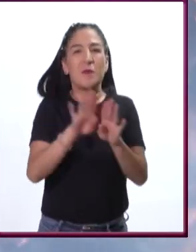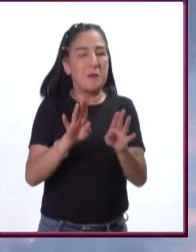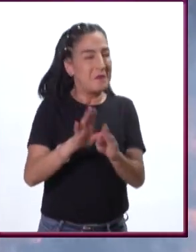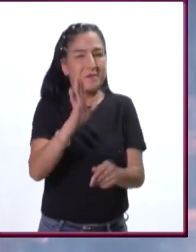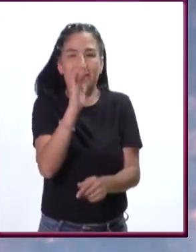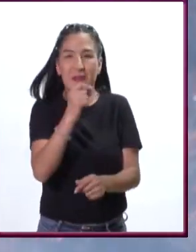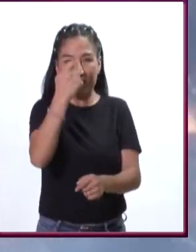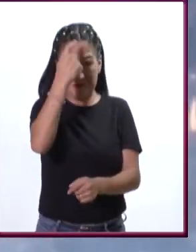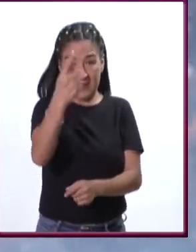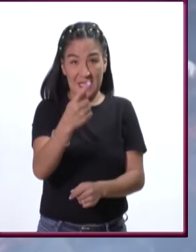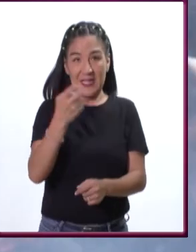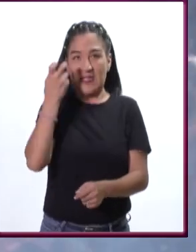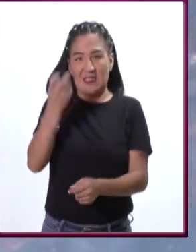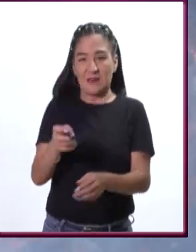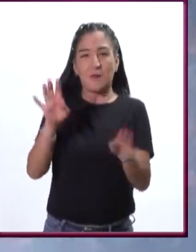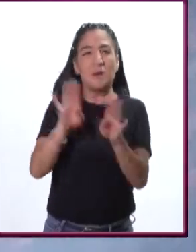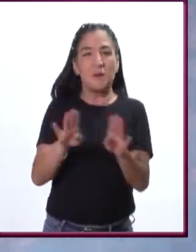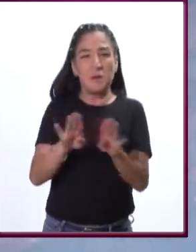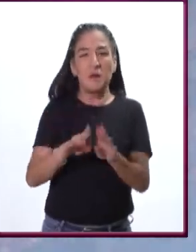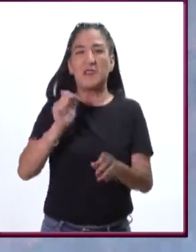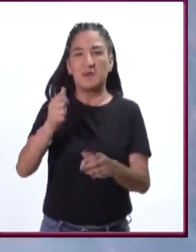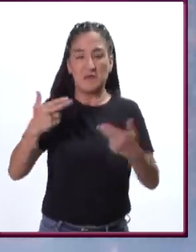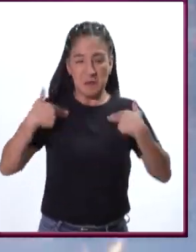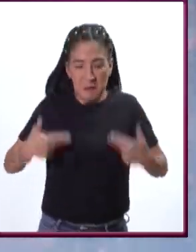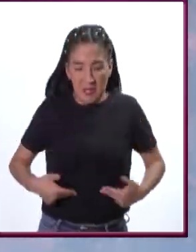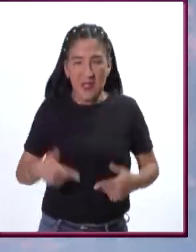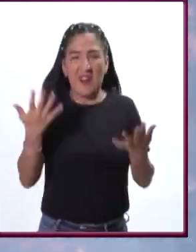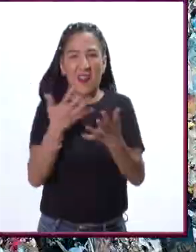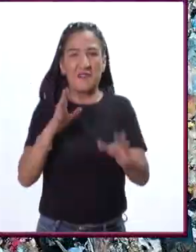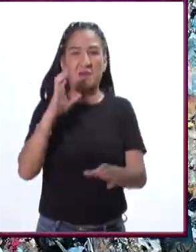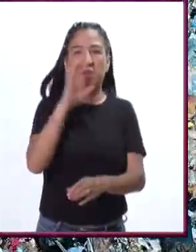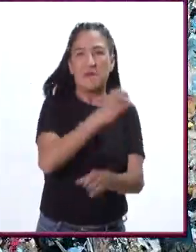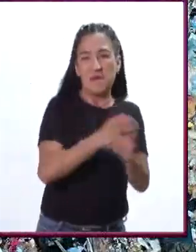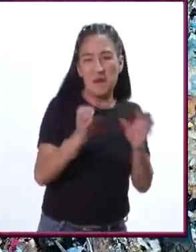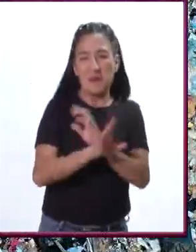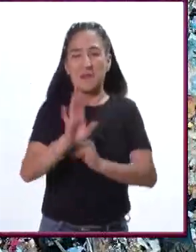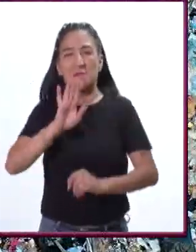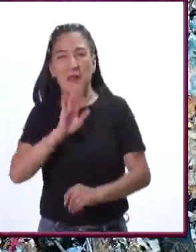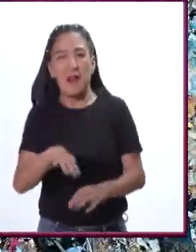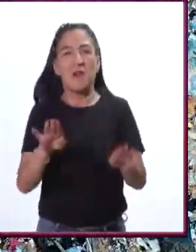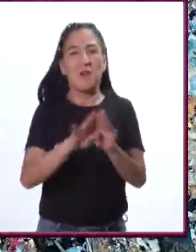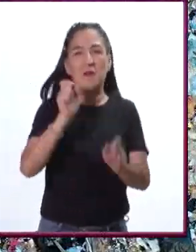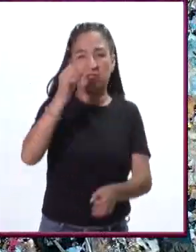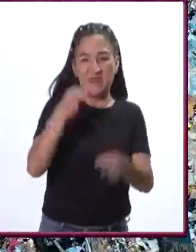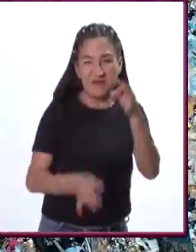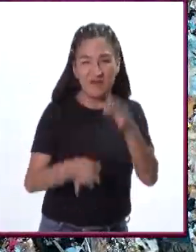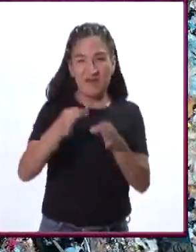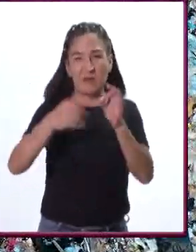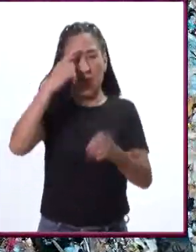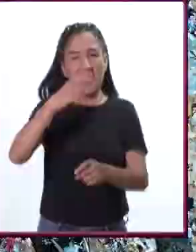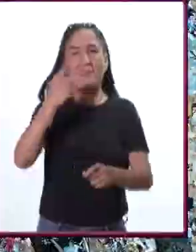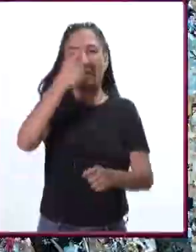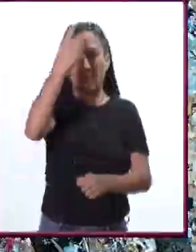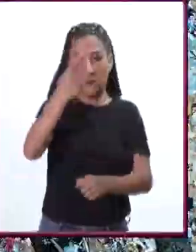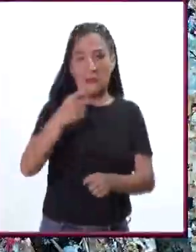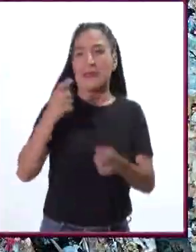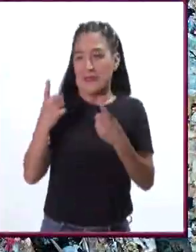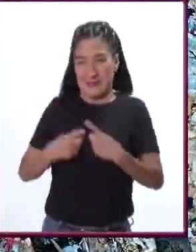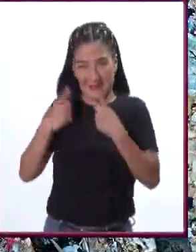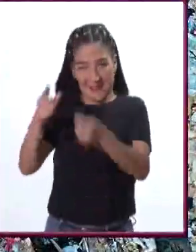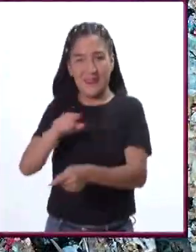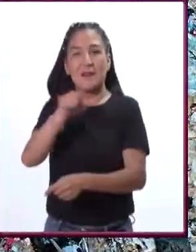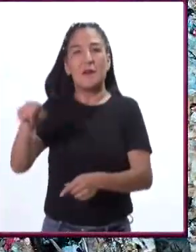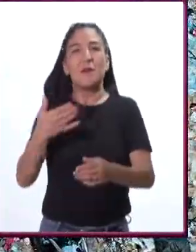crear. Si el hombre está dotado de juicio y de fuerza creadora, es para multiplicar lo que le ha sido dado. Y sin embargo,